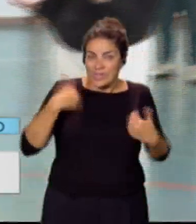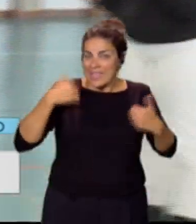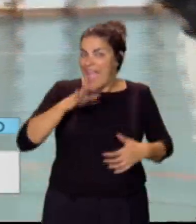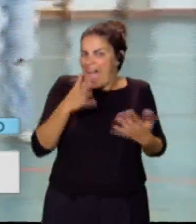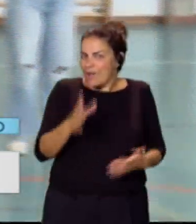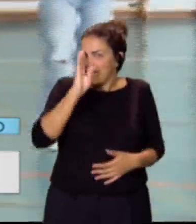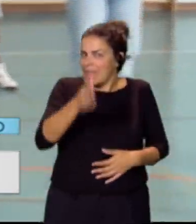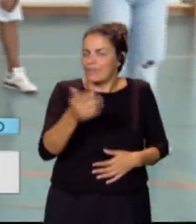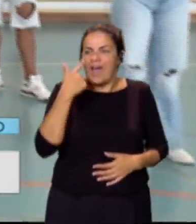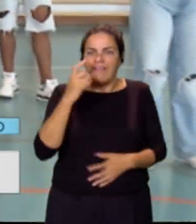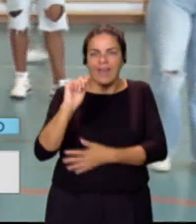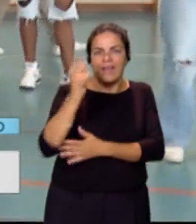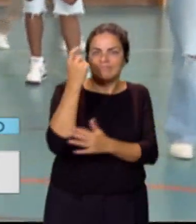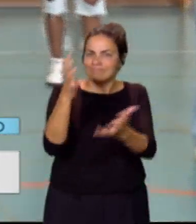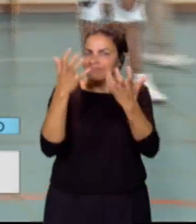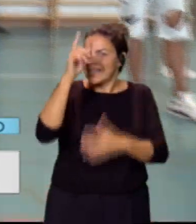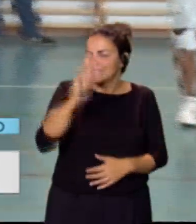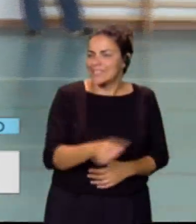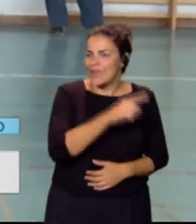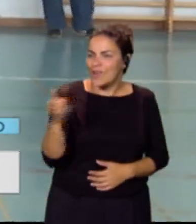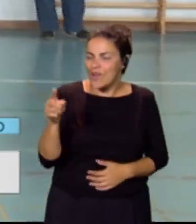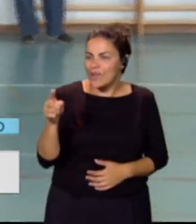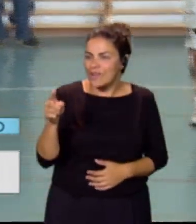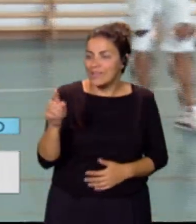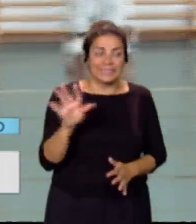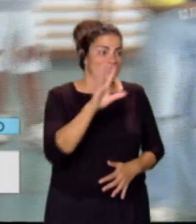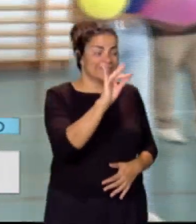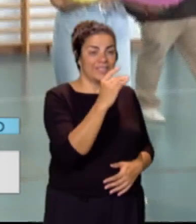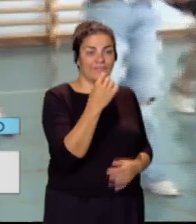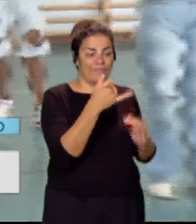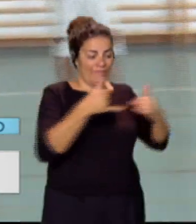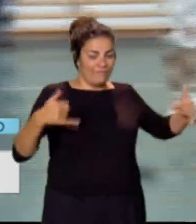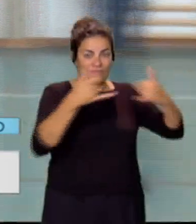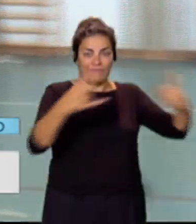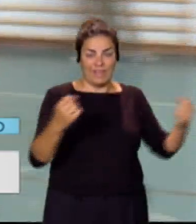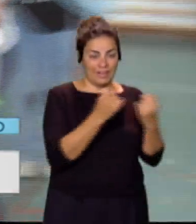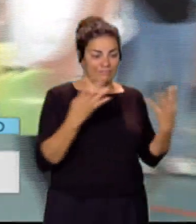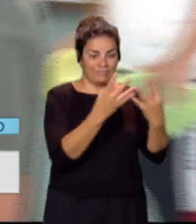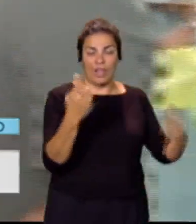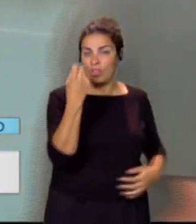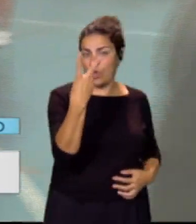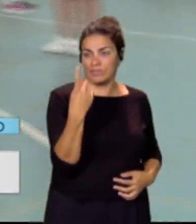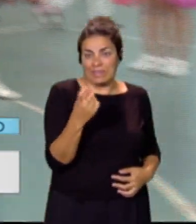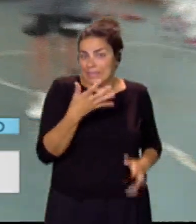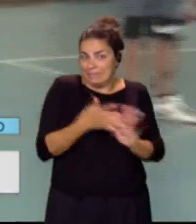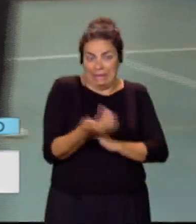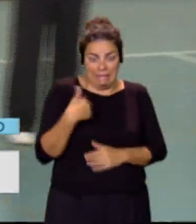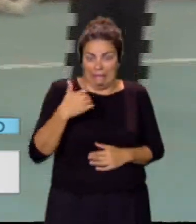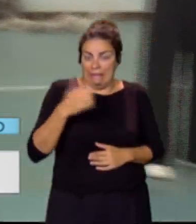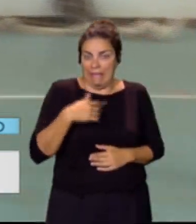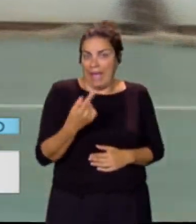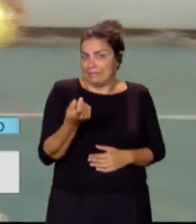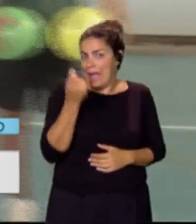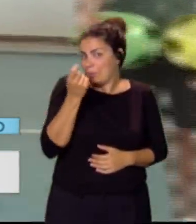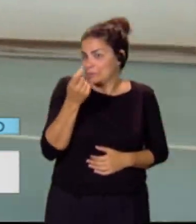finalmente se está batiendo o no ese récord. Sí, nada más queda por contar dos filas y vamos a tener prontito el resultado final. Vamos a ver qué